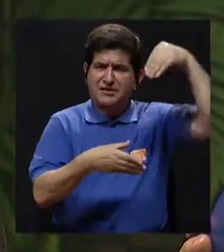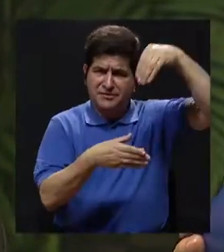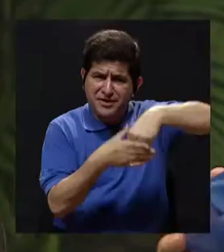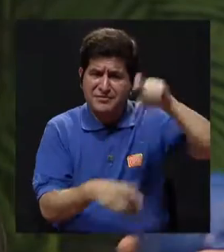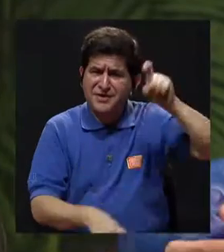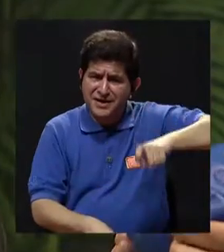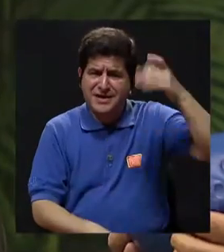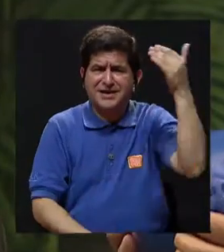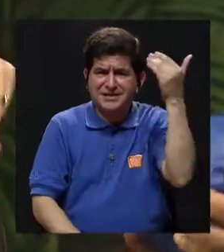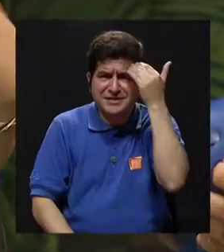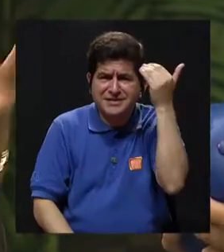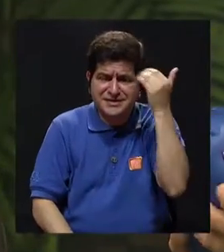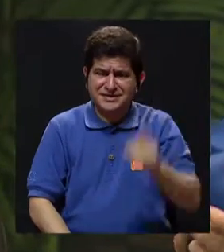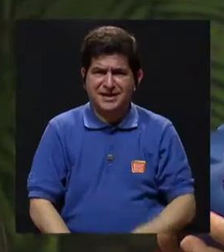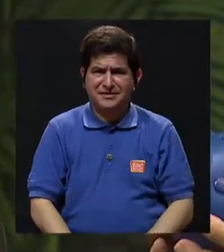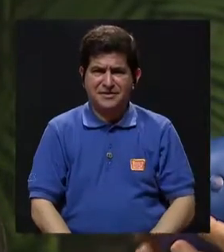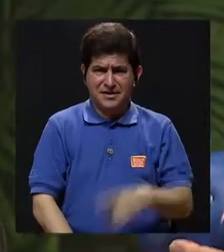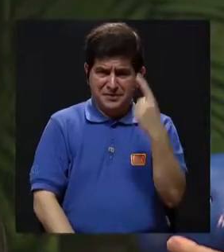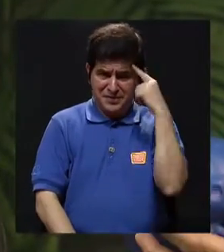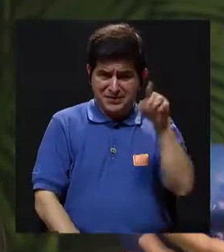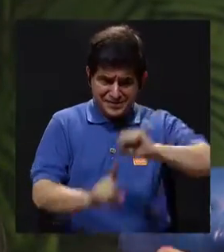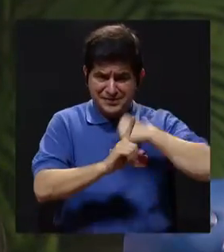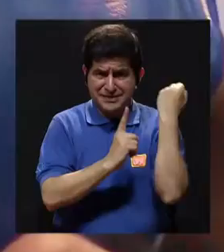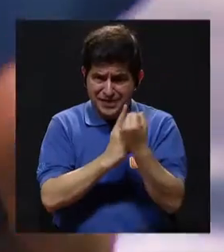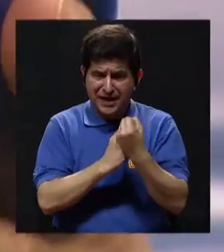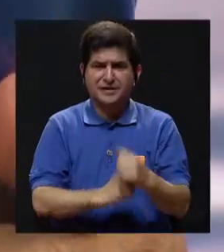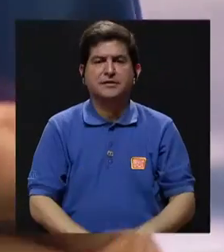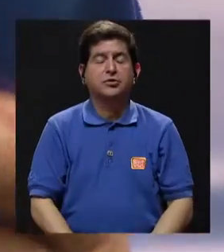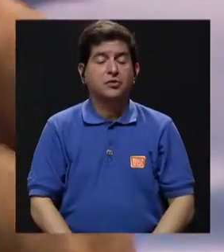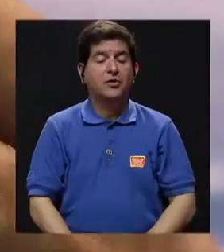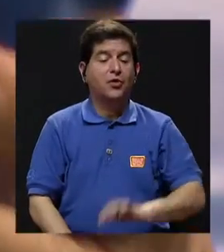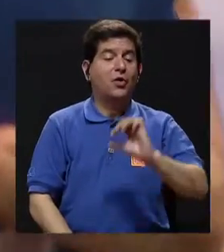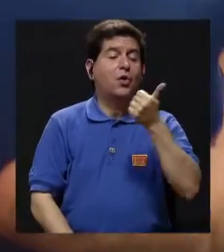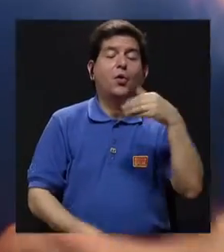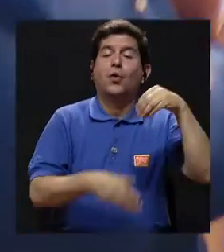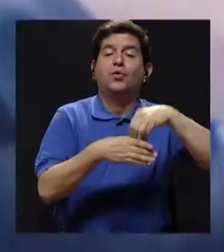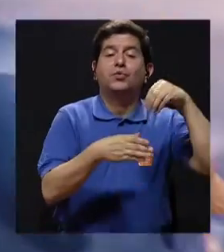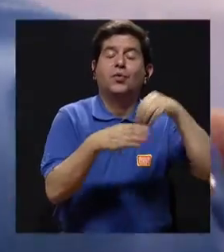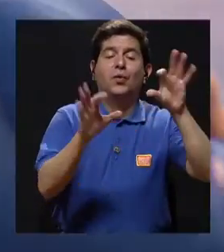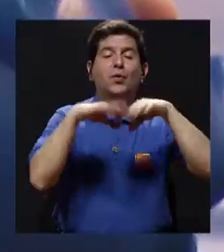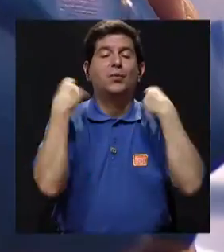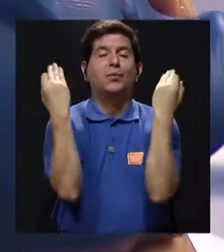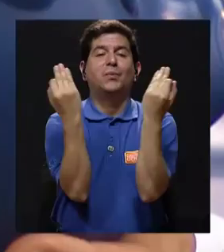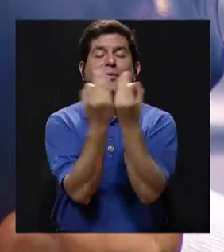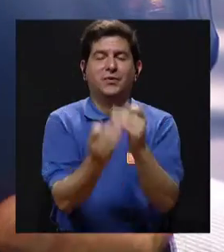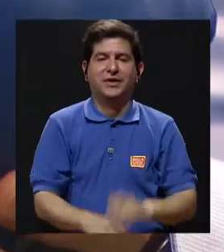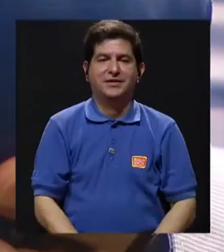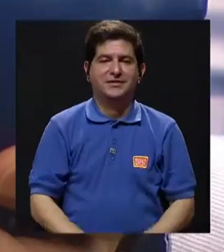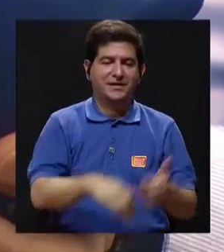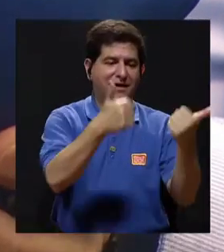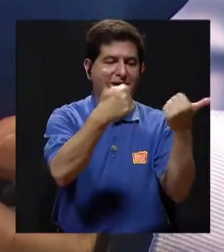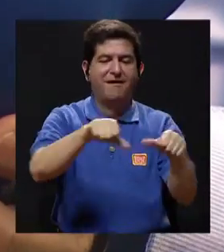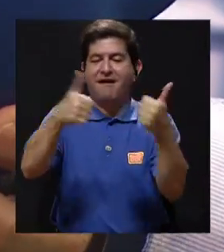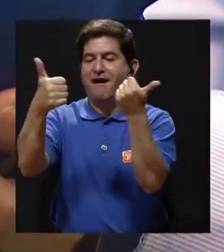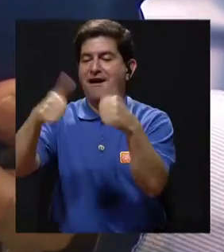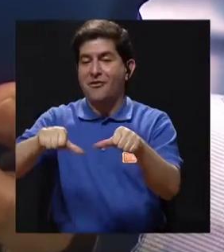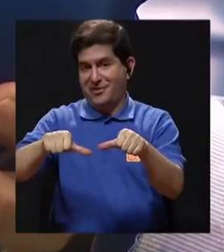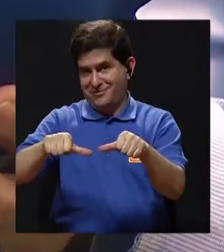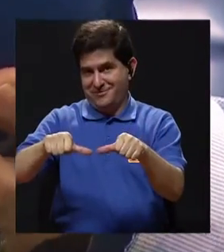de la familia deberían de conocer y cooperar también al respecto. Sí, aquí hablemos entonces de otro ingrediente familiar, que son los acuerdos.